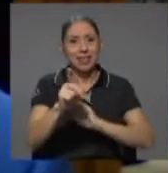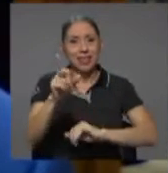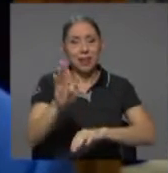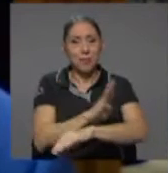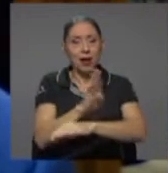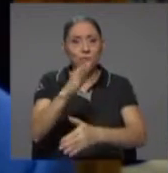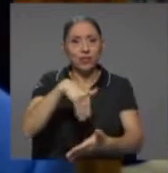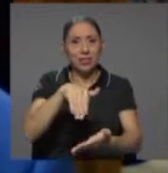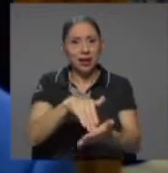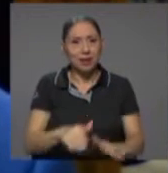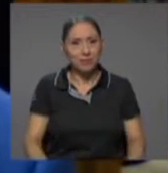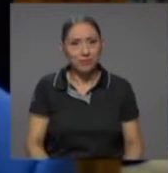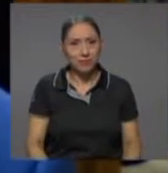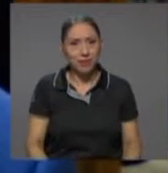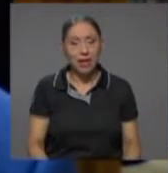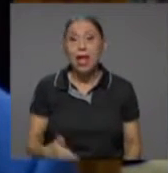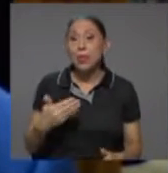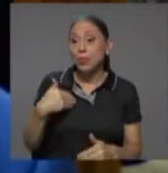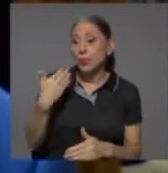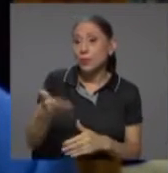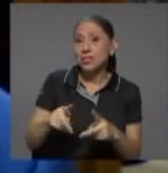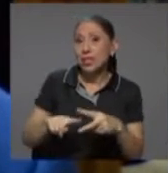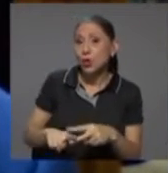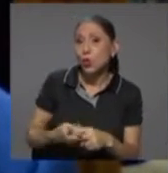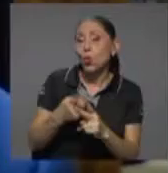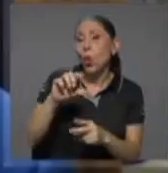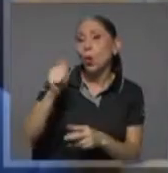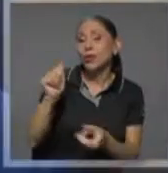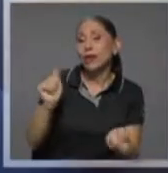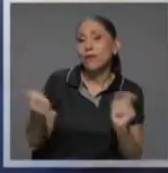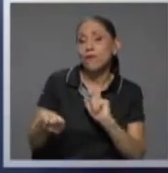reforma, don Juan Rafael, para... Tal vez, don Rodrigo,